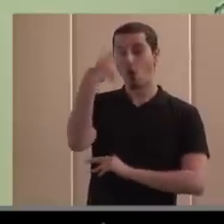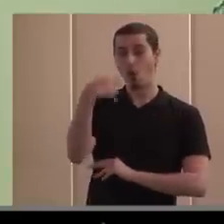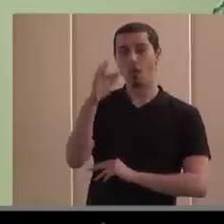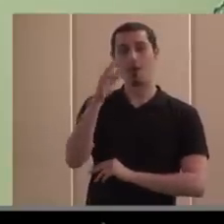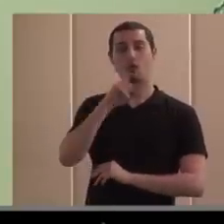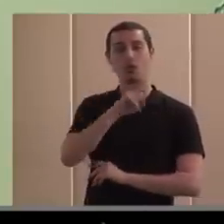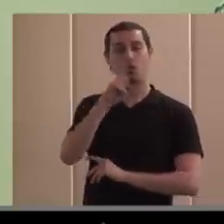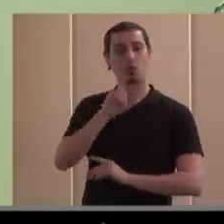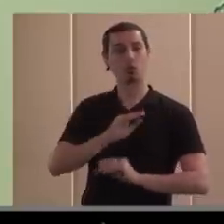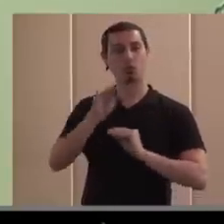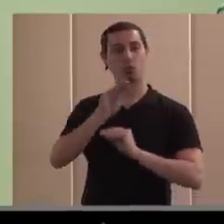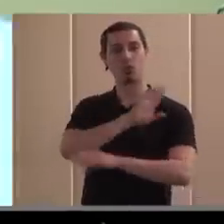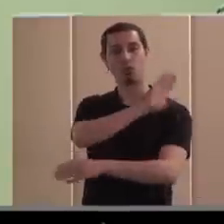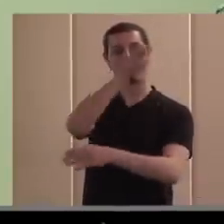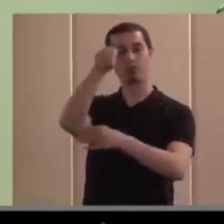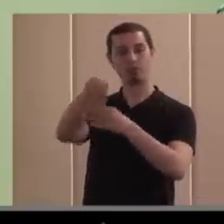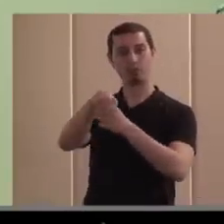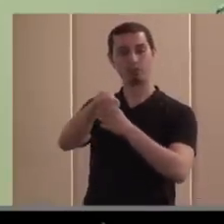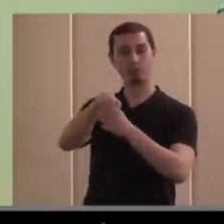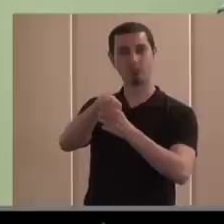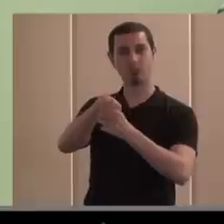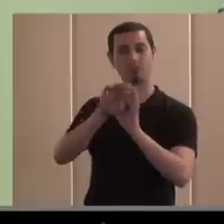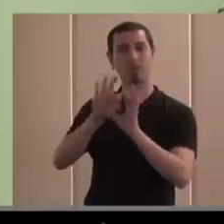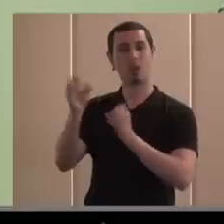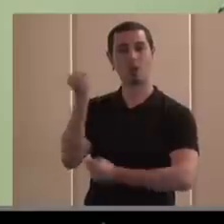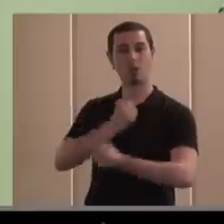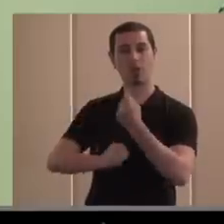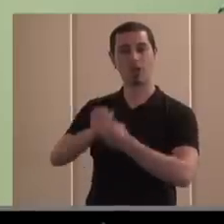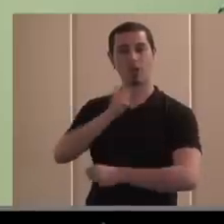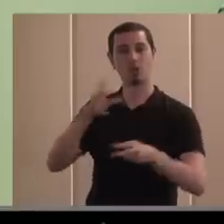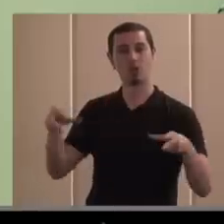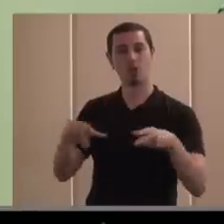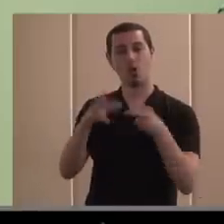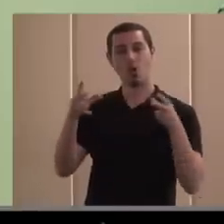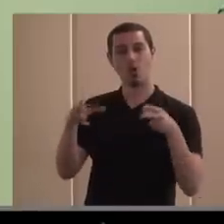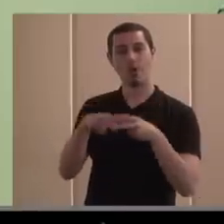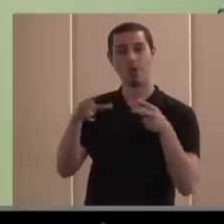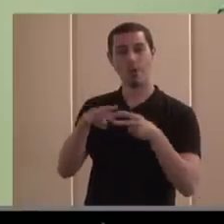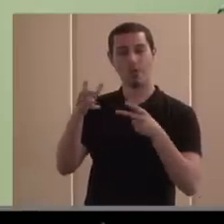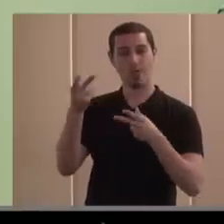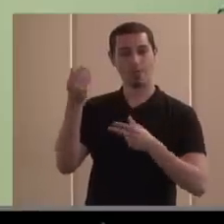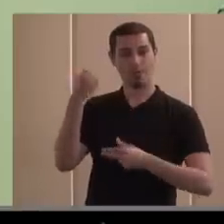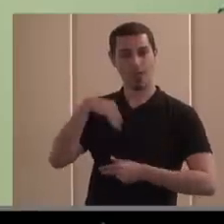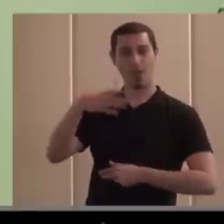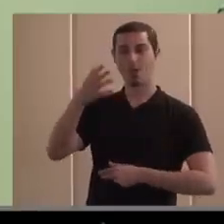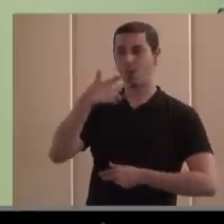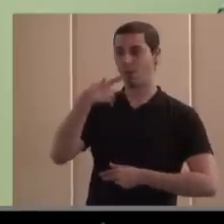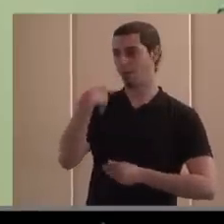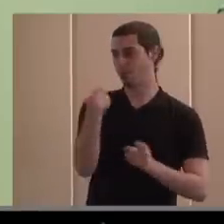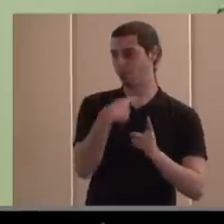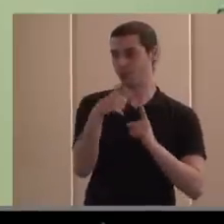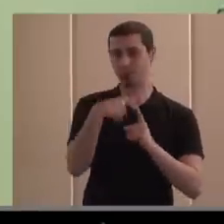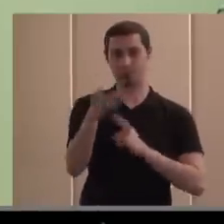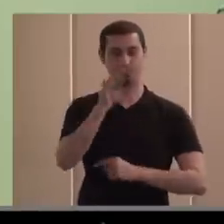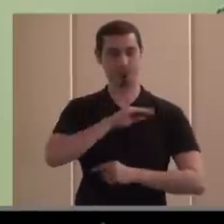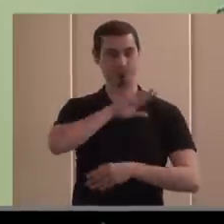fundación en el escenario, ¿no? De lo que es la economía social del que ya, escenario del que ya conocéis muchas cosas, ¿no? Como